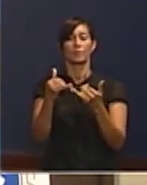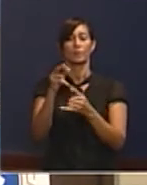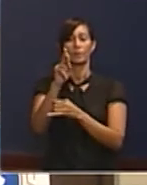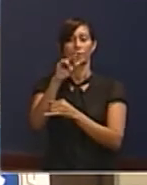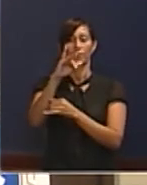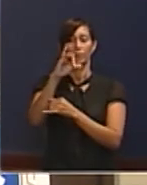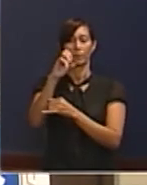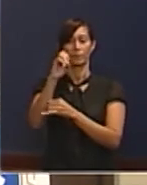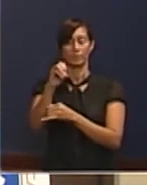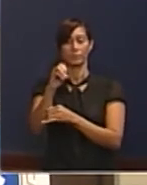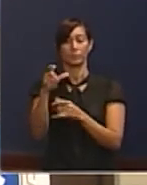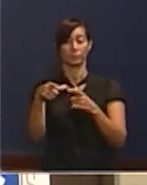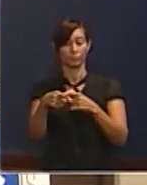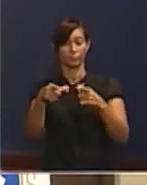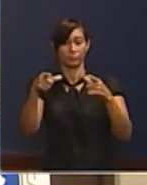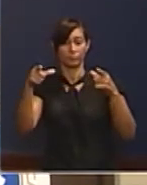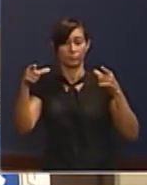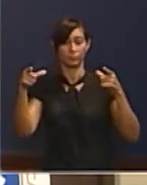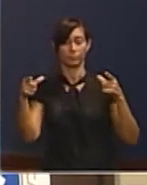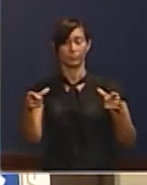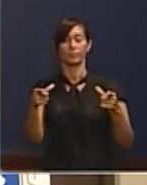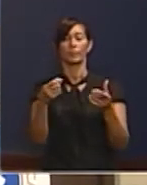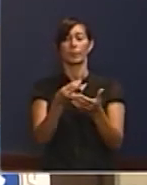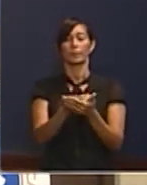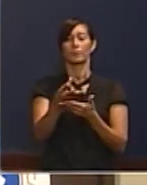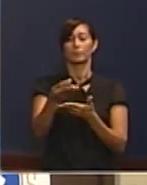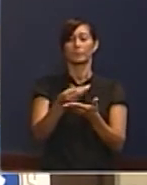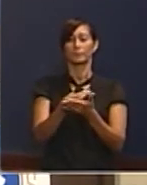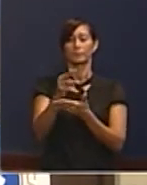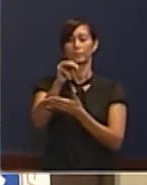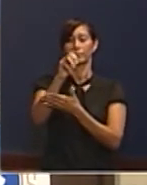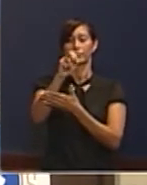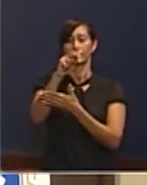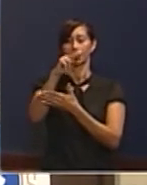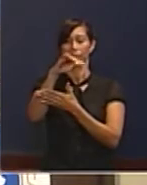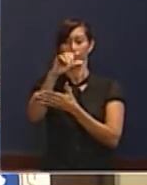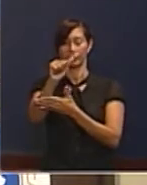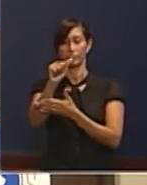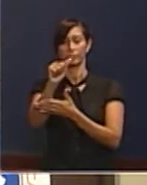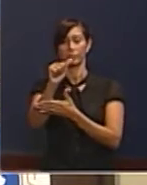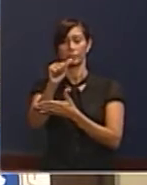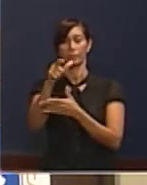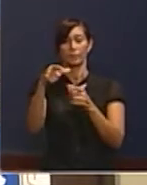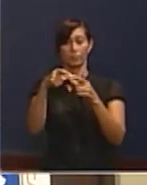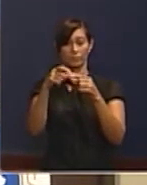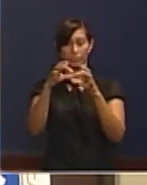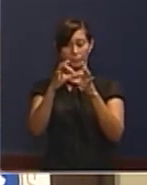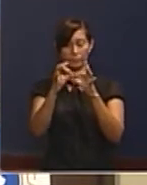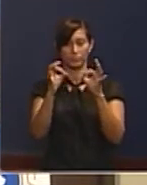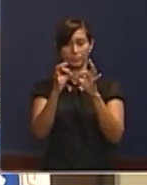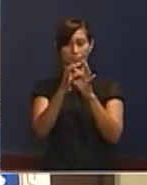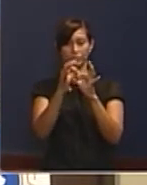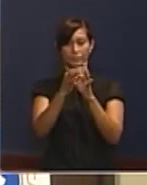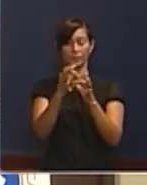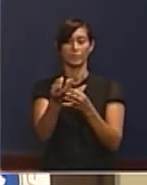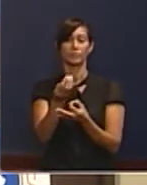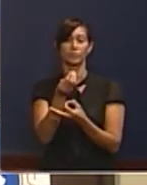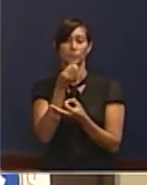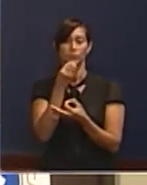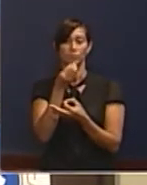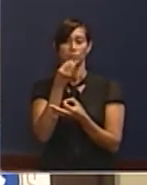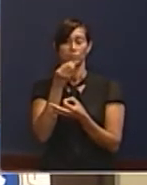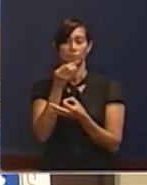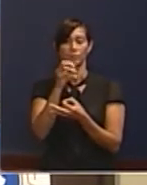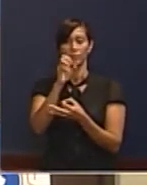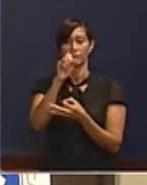Y necesitaban expandir la oferta de maní. Estamos hablando de maní grano grande, el maní de picadera, el maní